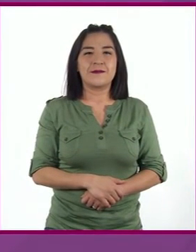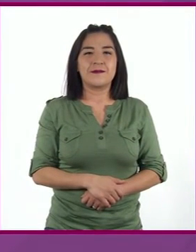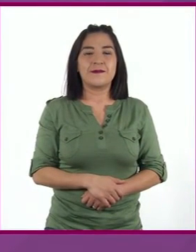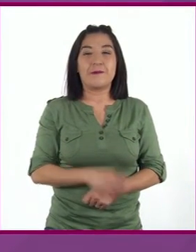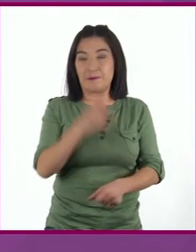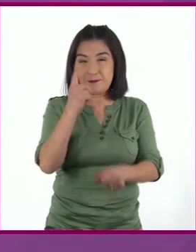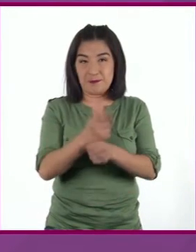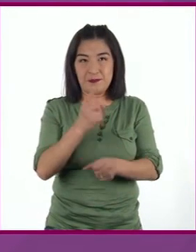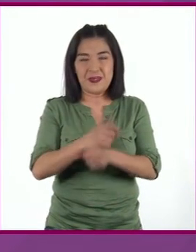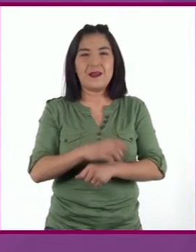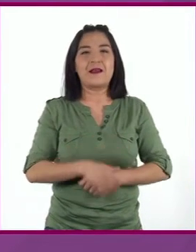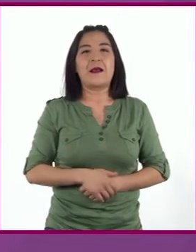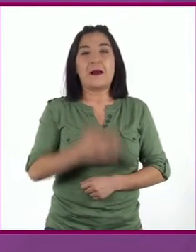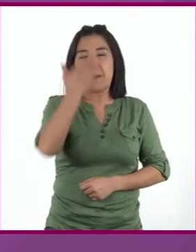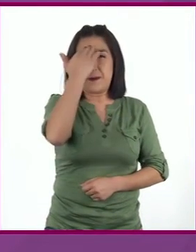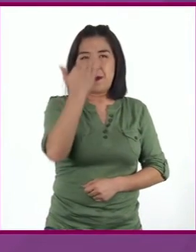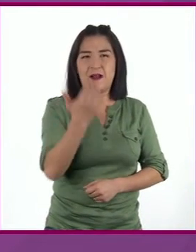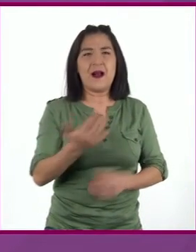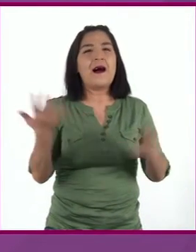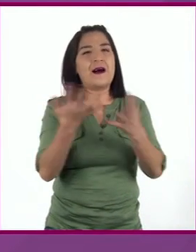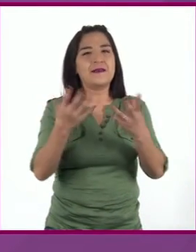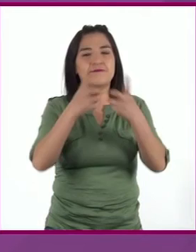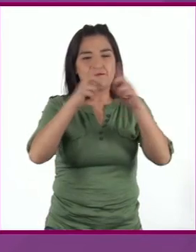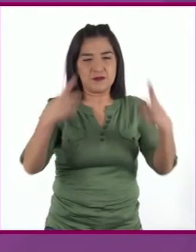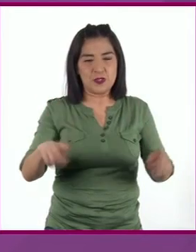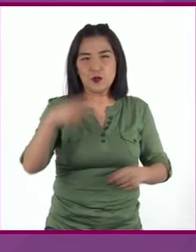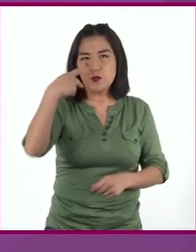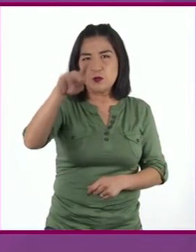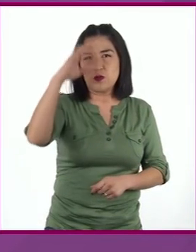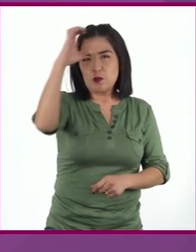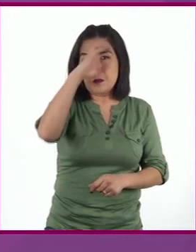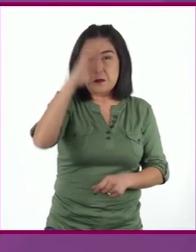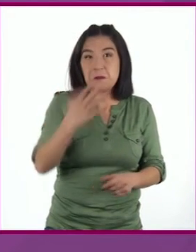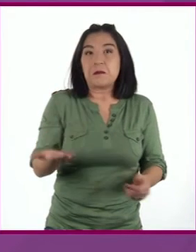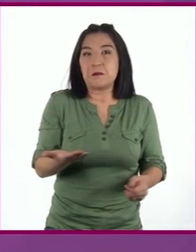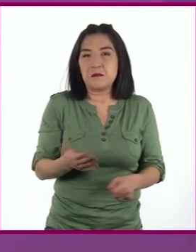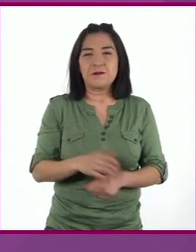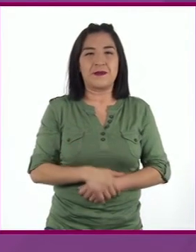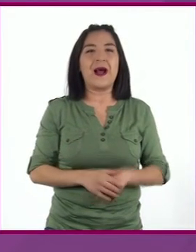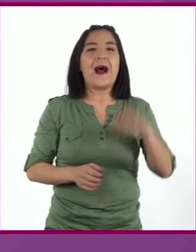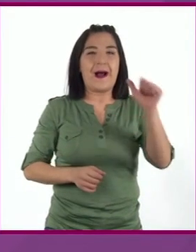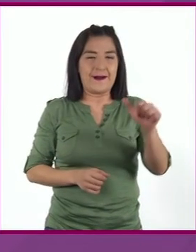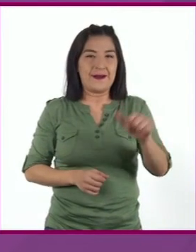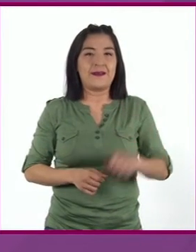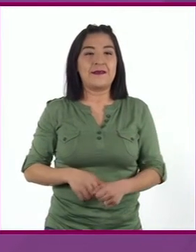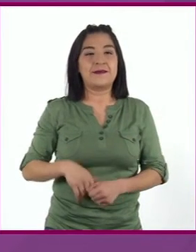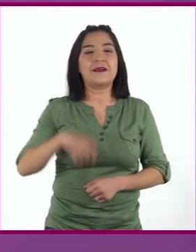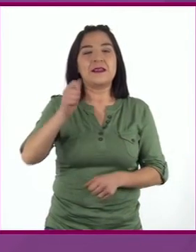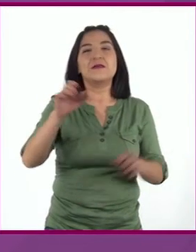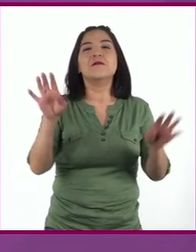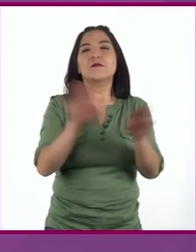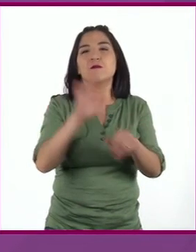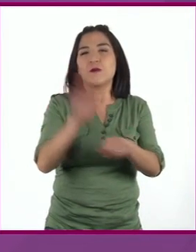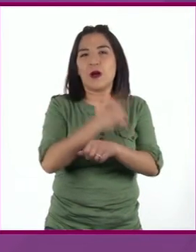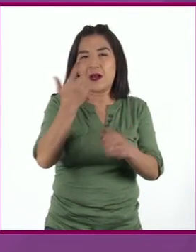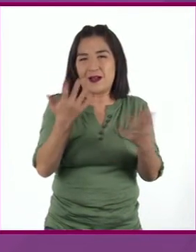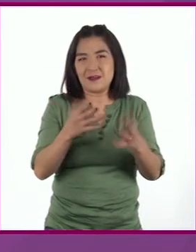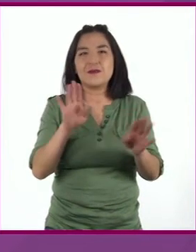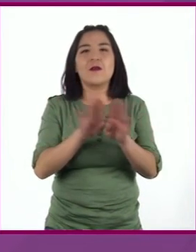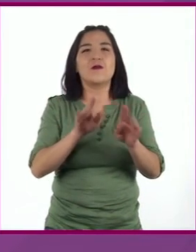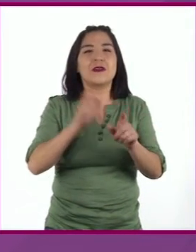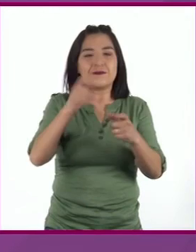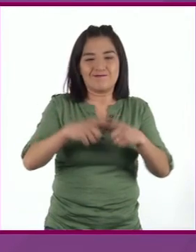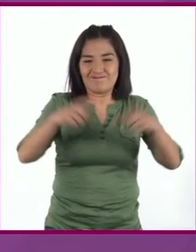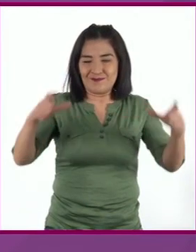Primero, los mayas desarrollaron su cultura por Inciso A, el hecho de abarcar una región amplia